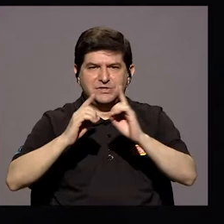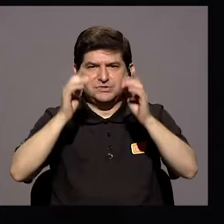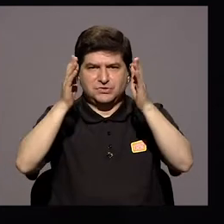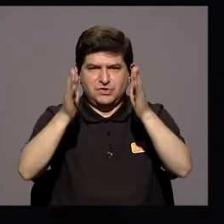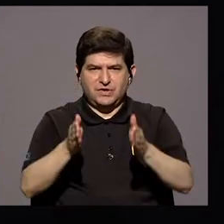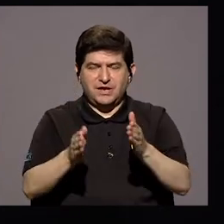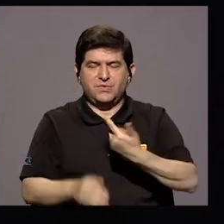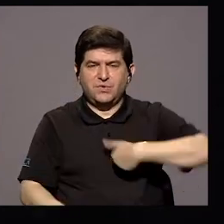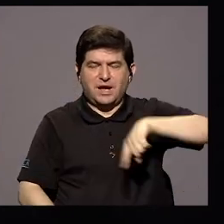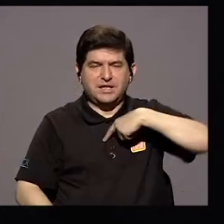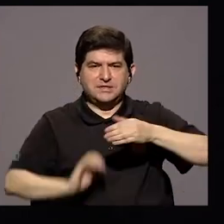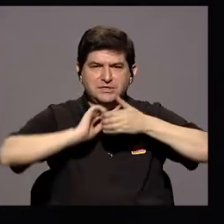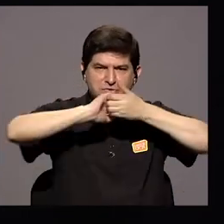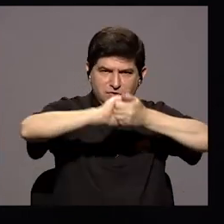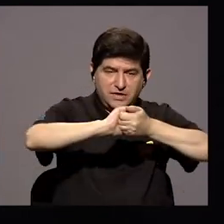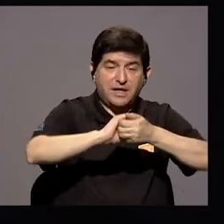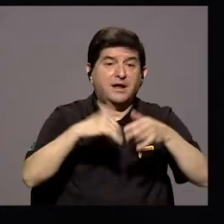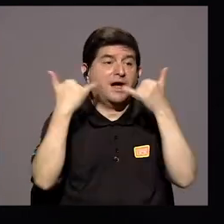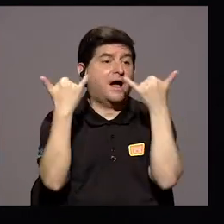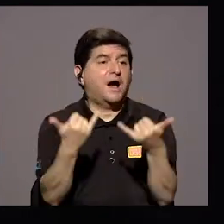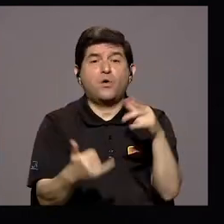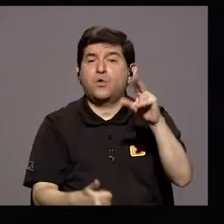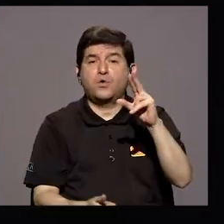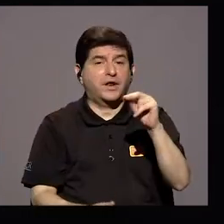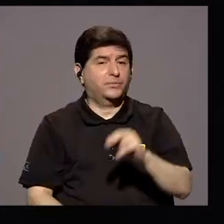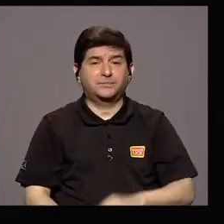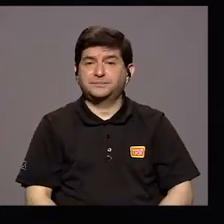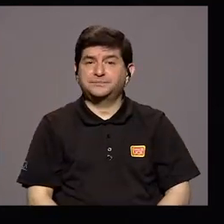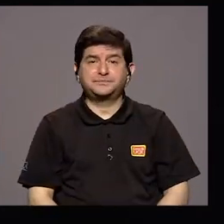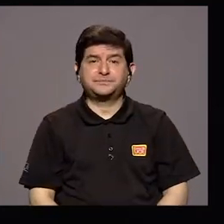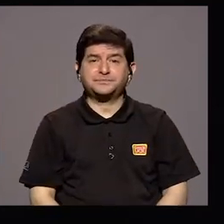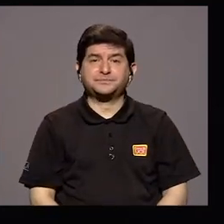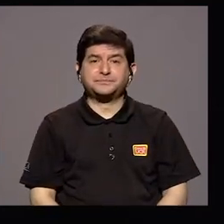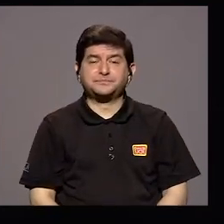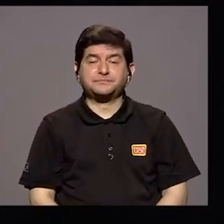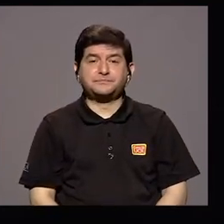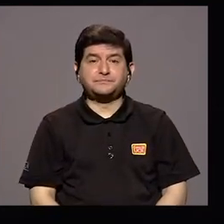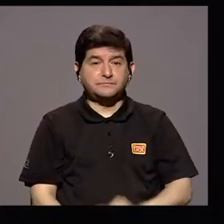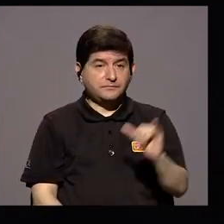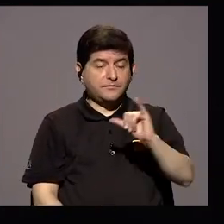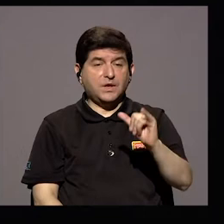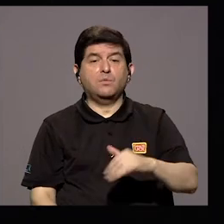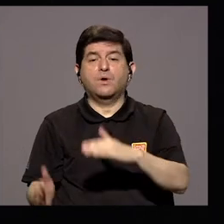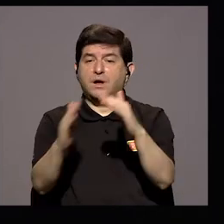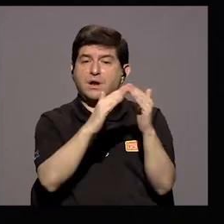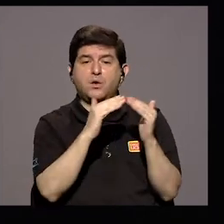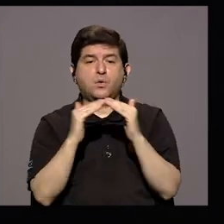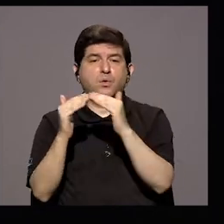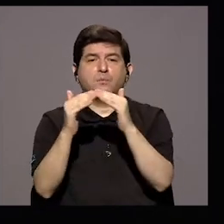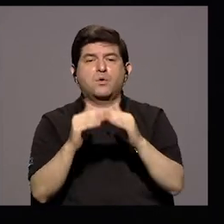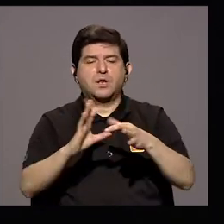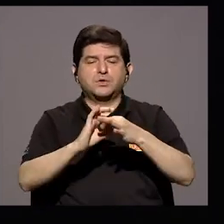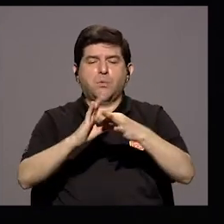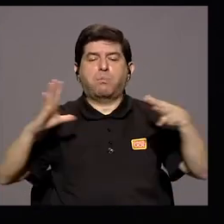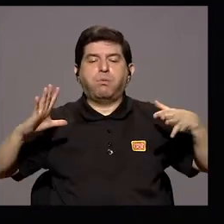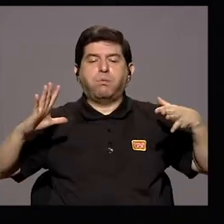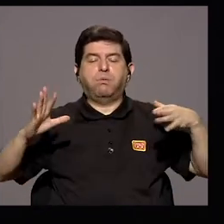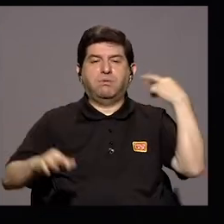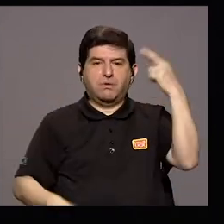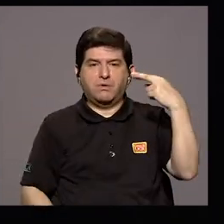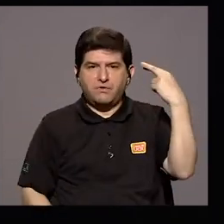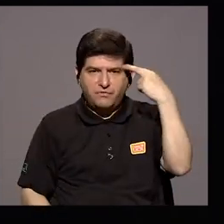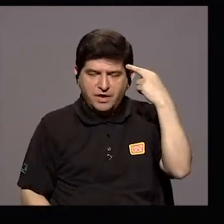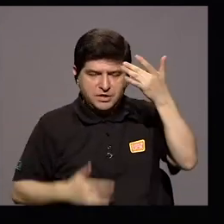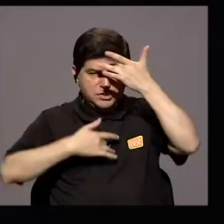solidarios con nosotros Y ahora no necesariamente es el caso Tenemos una población desarticulada por